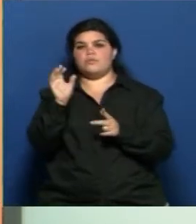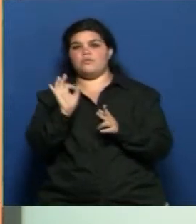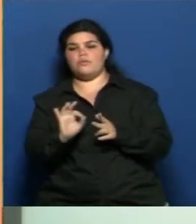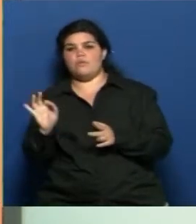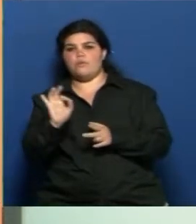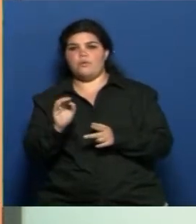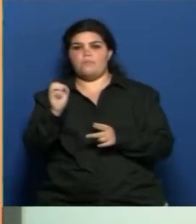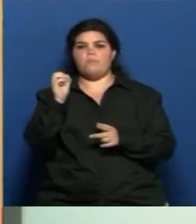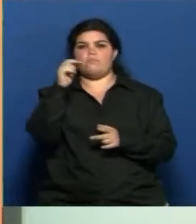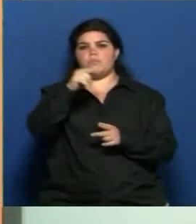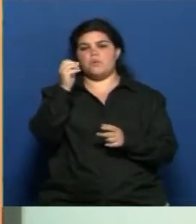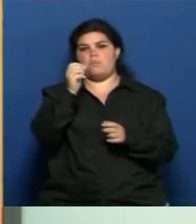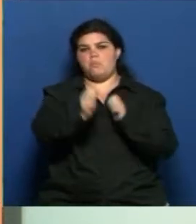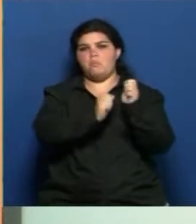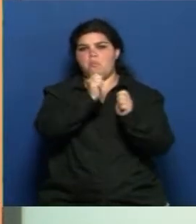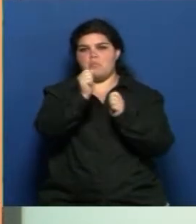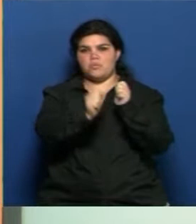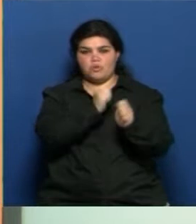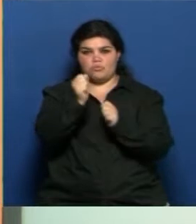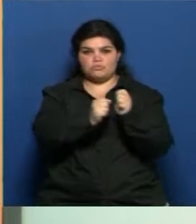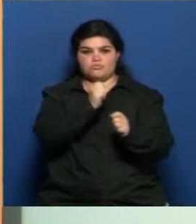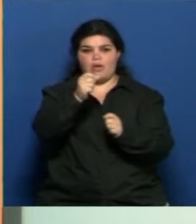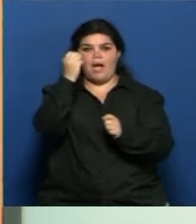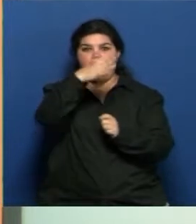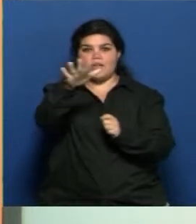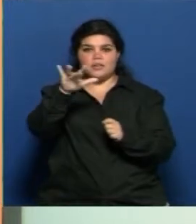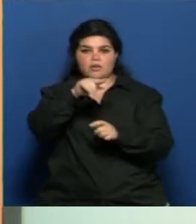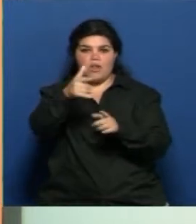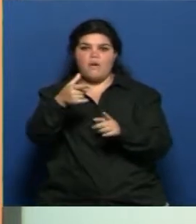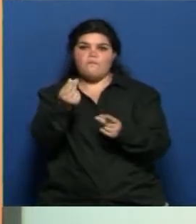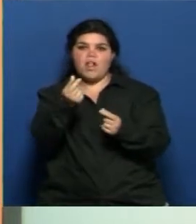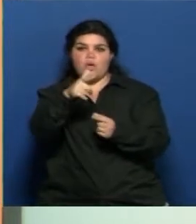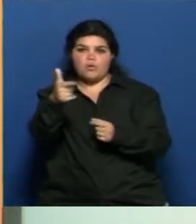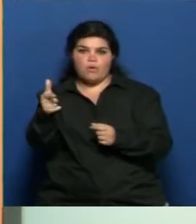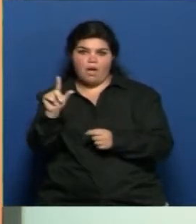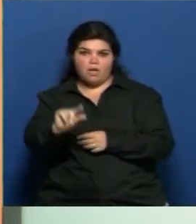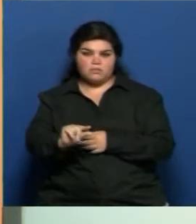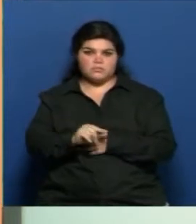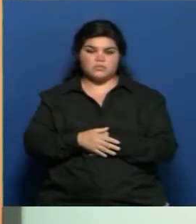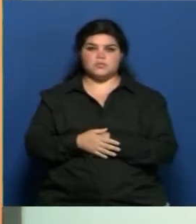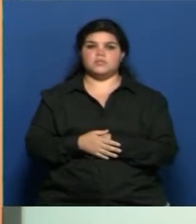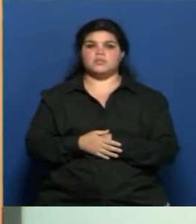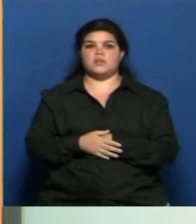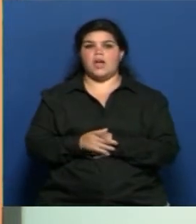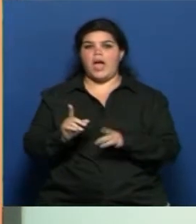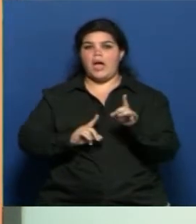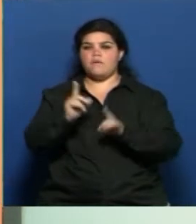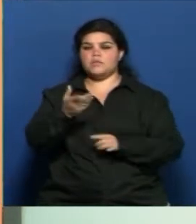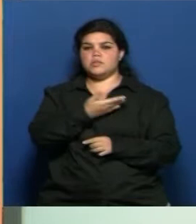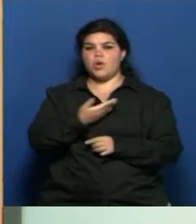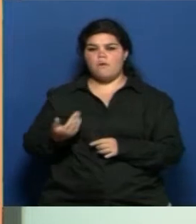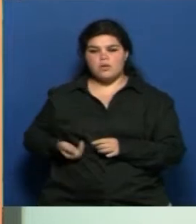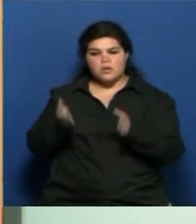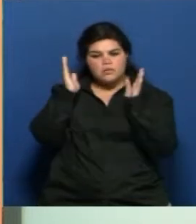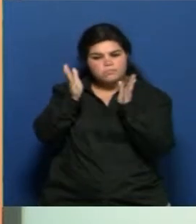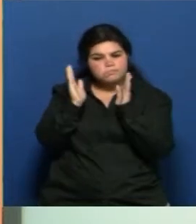no vale, etcétera, etcétera. Entonces, de esa manera comienza a extenderse. Y a veces los gobiernos van detrás,